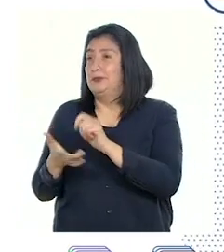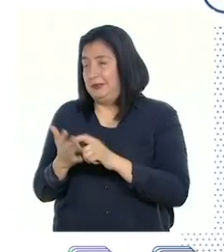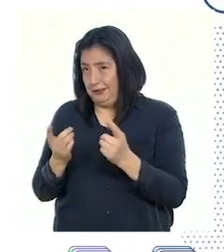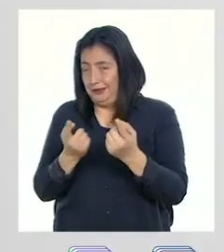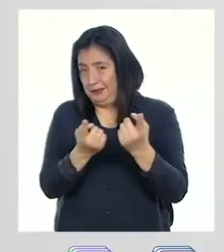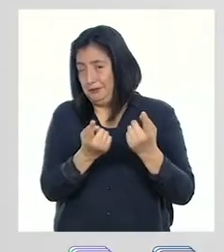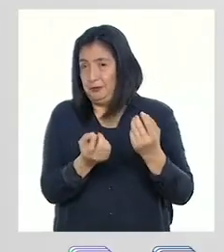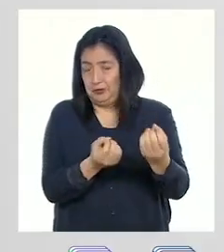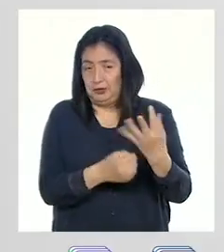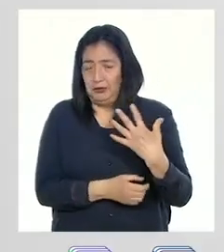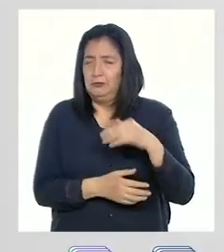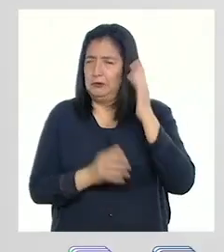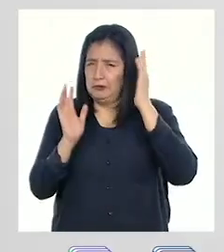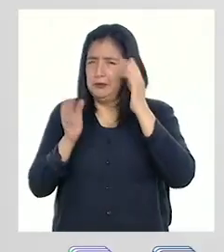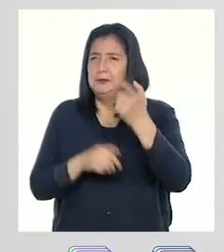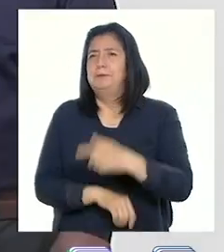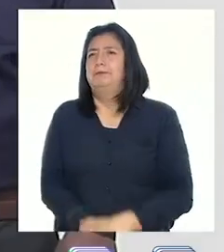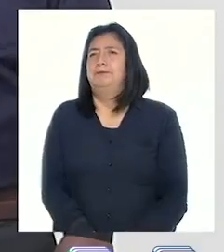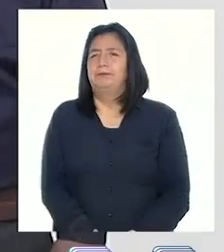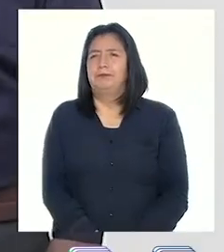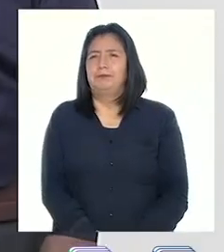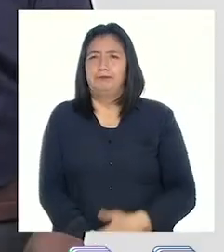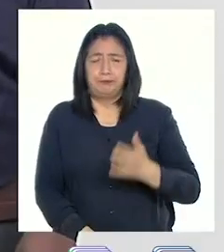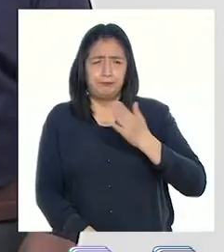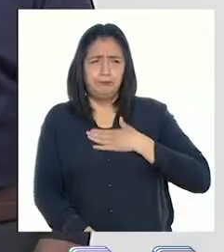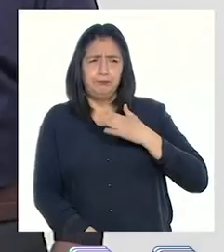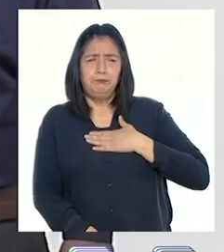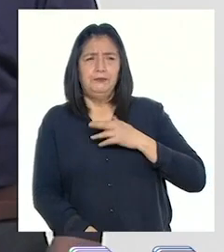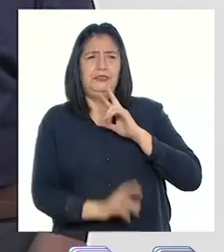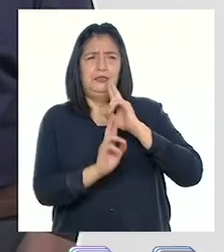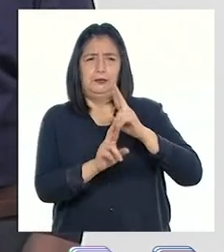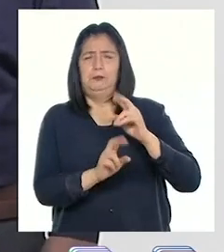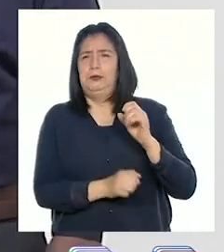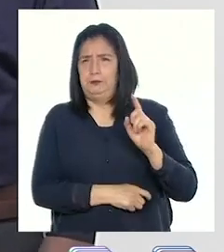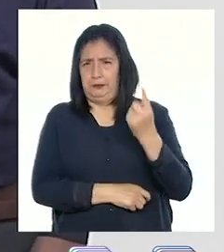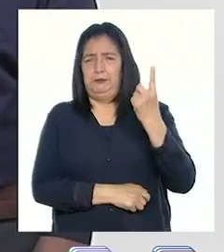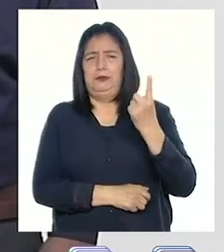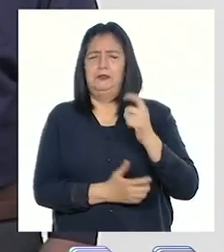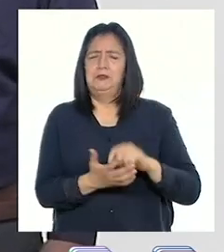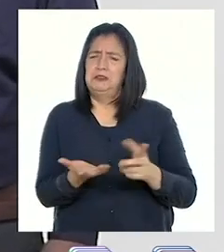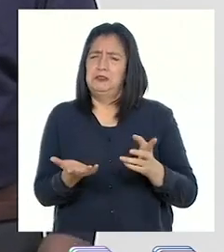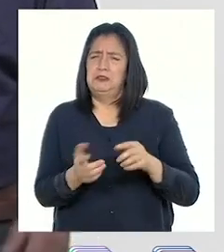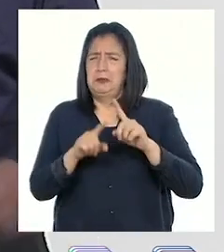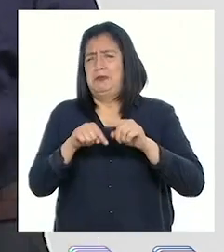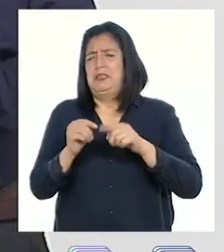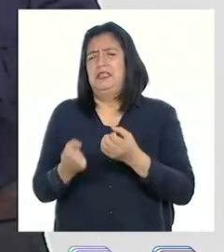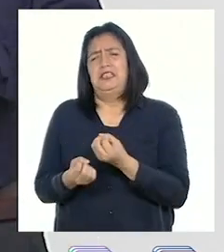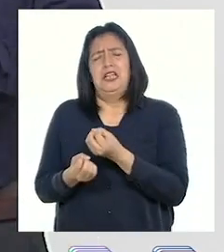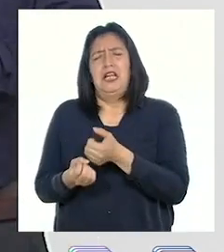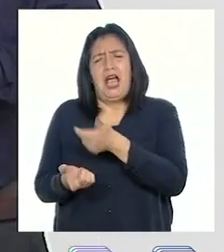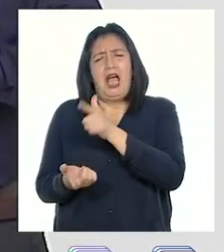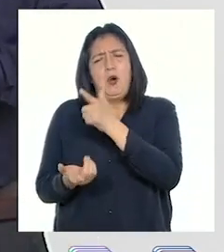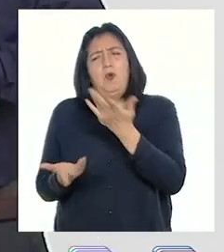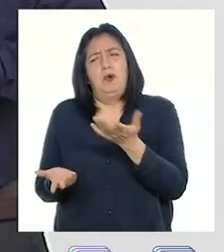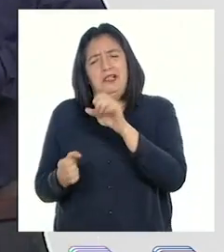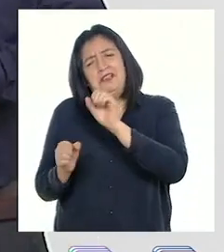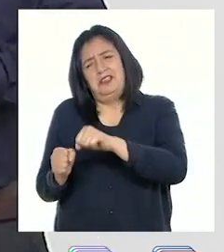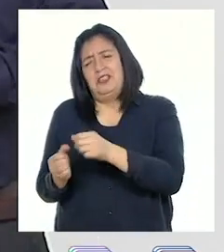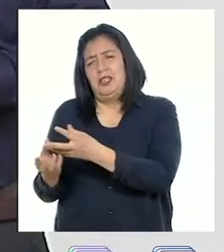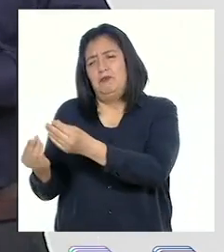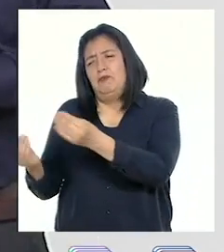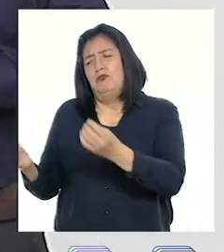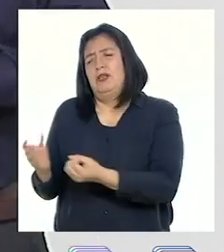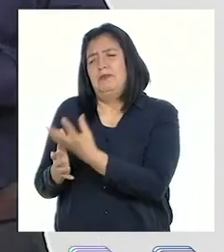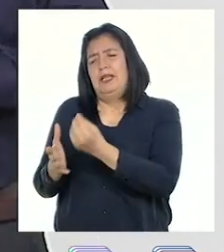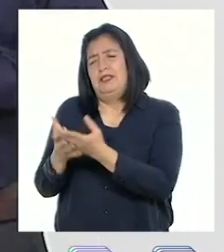iniciales. ¡Vamos a escucharlas! Mi respuesta inicial fue que la cantidad de agua es lo que hace que haya